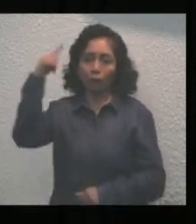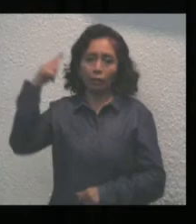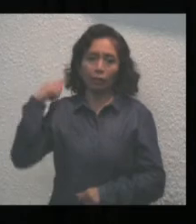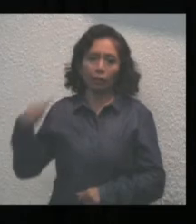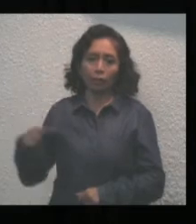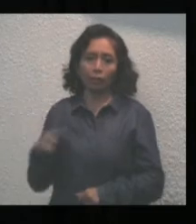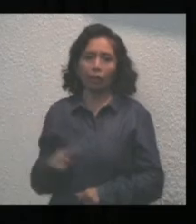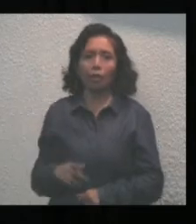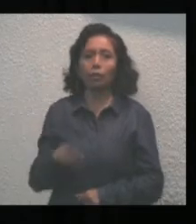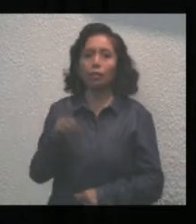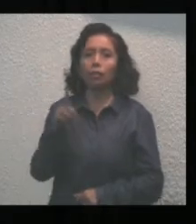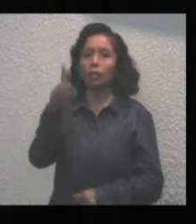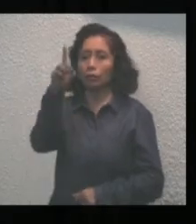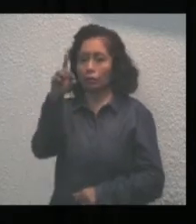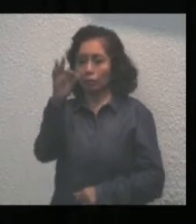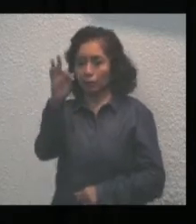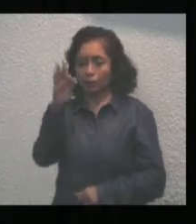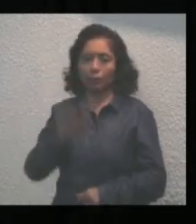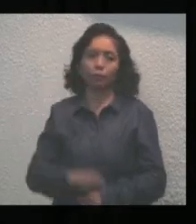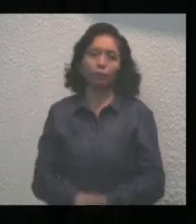y el Distrito Federal.